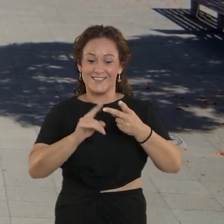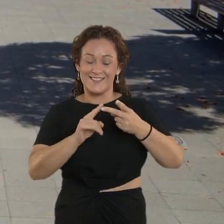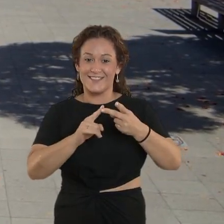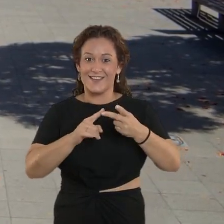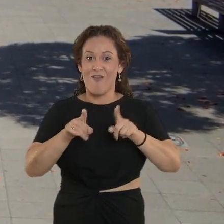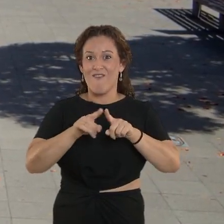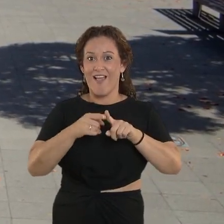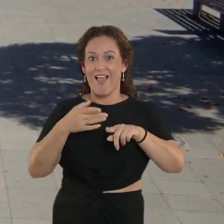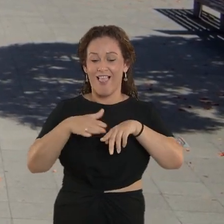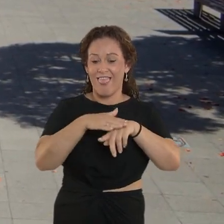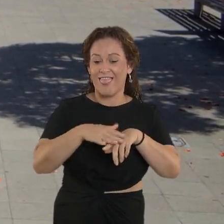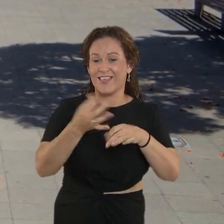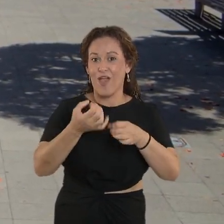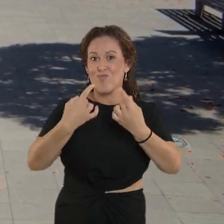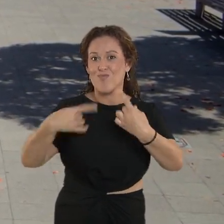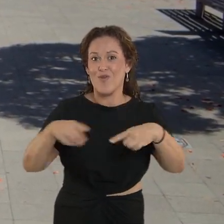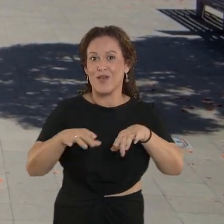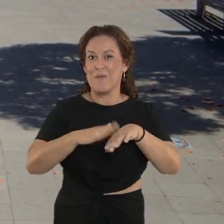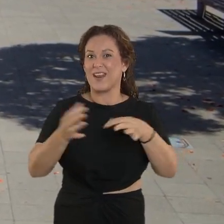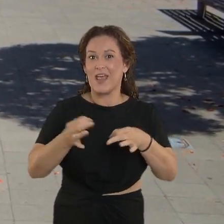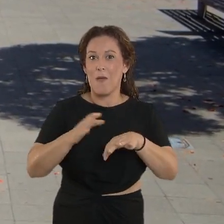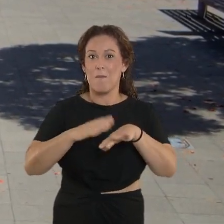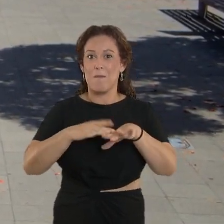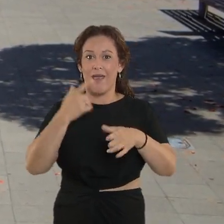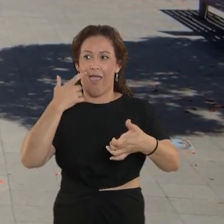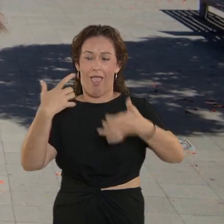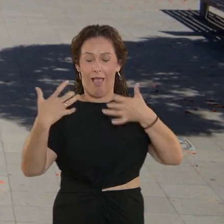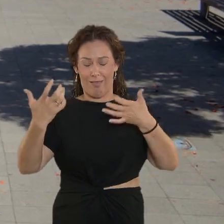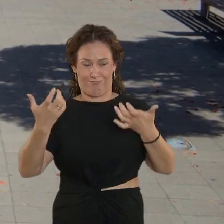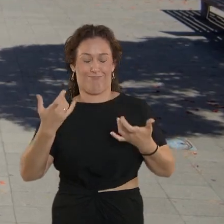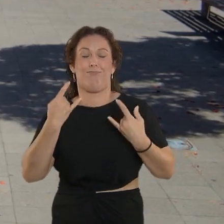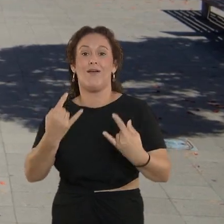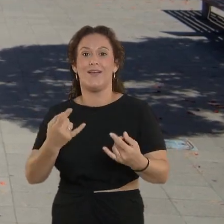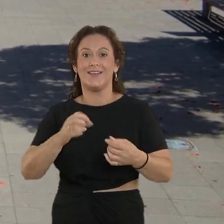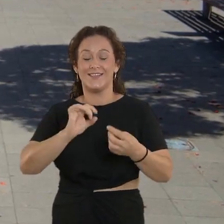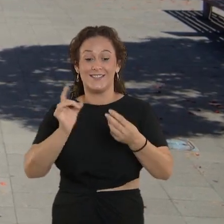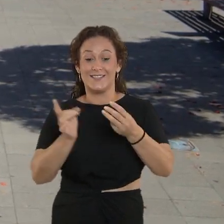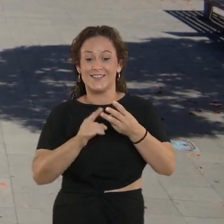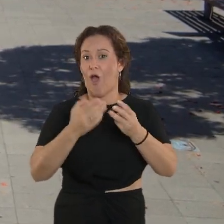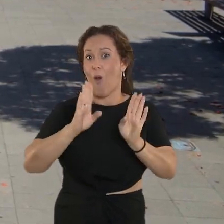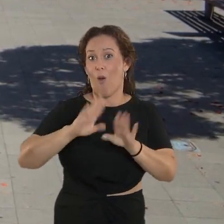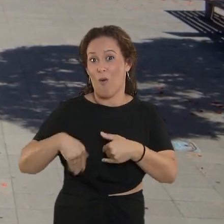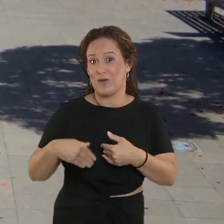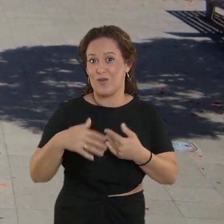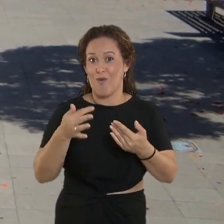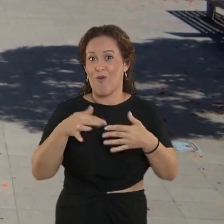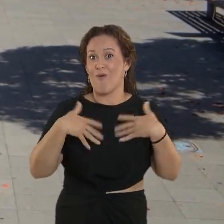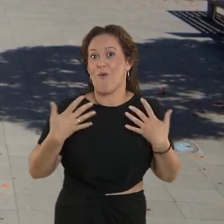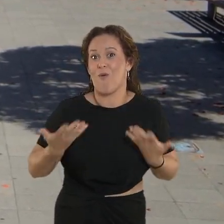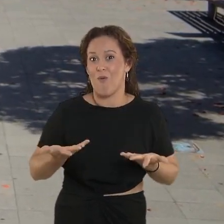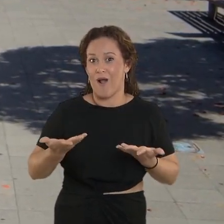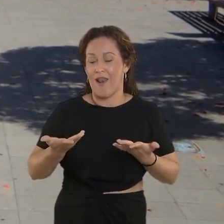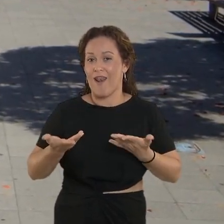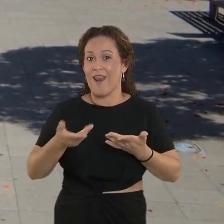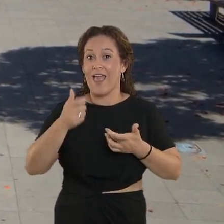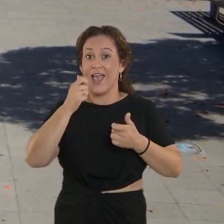un serum musical. ¿Para qué? Para que nos cierre los poros artísticos. Y el último paso que les vamos a recomendar hasta ahora